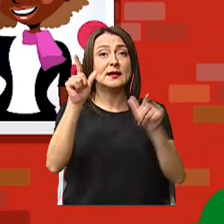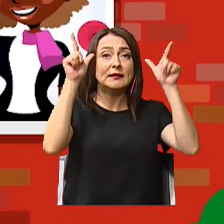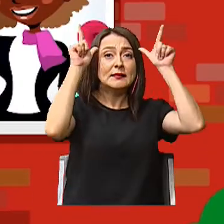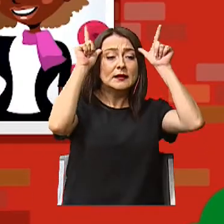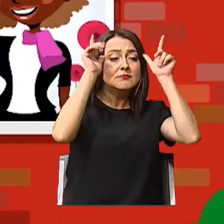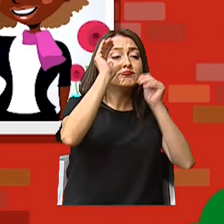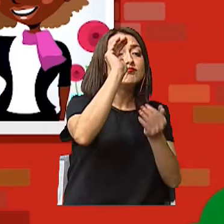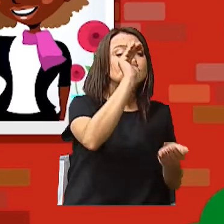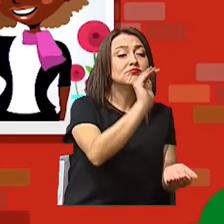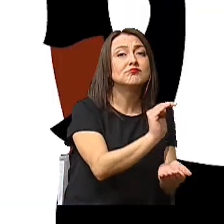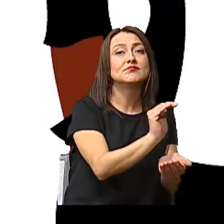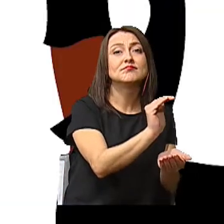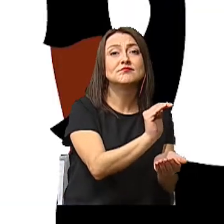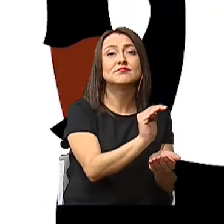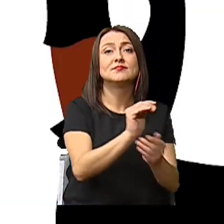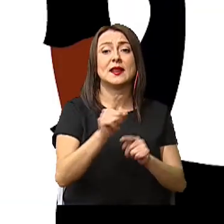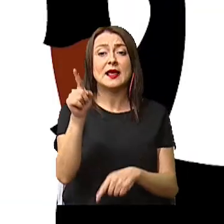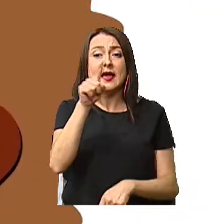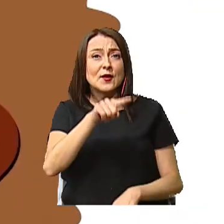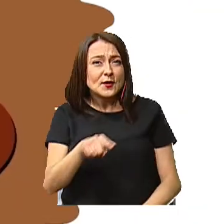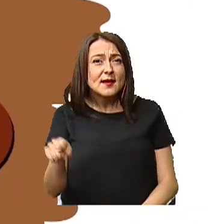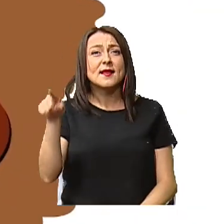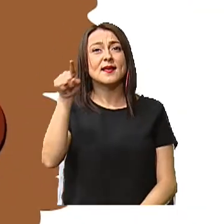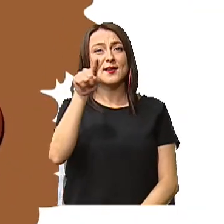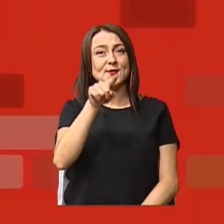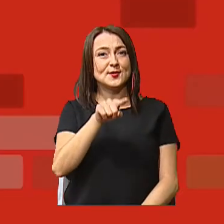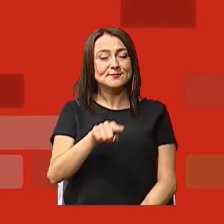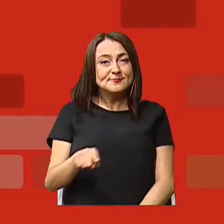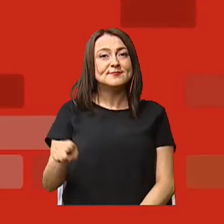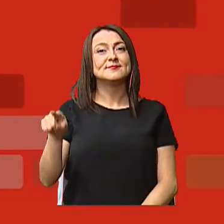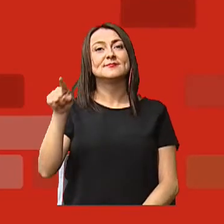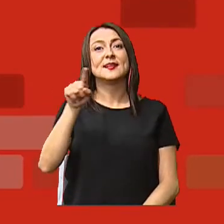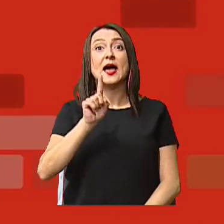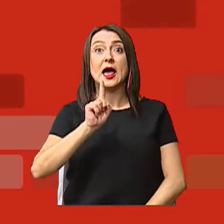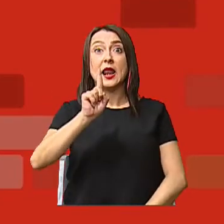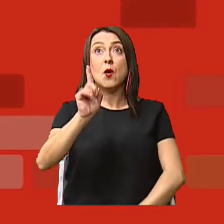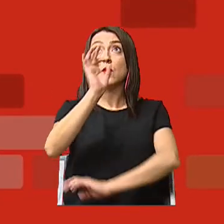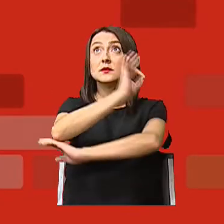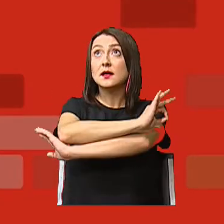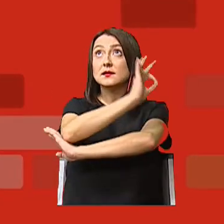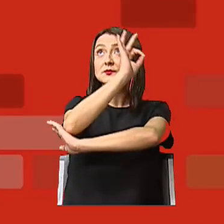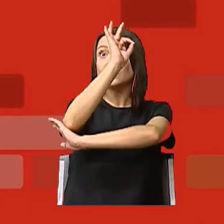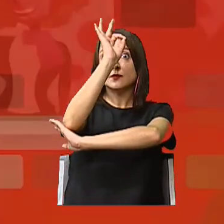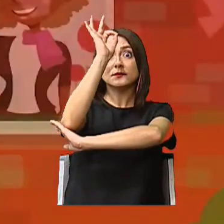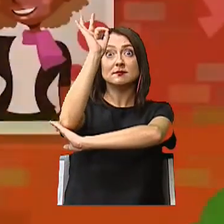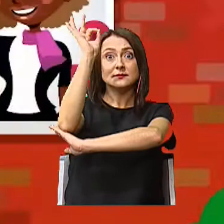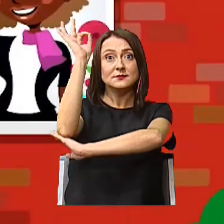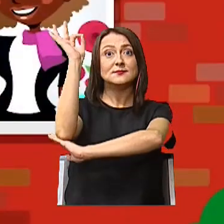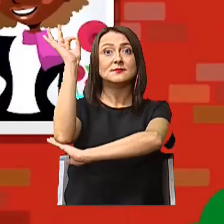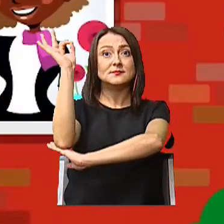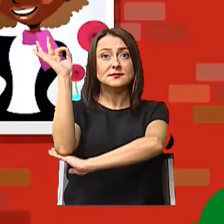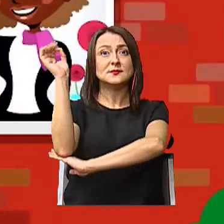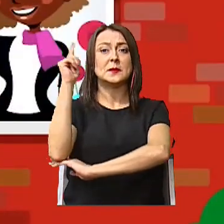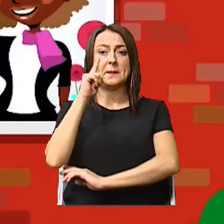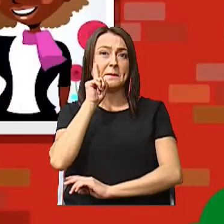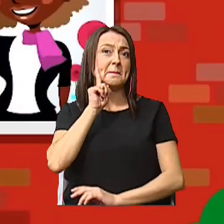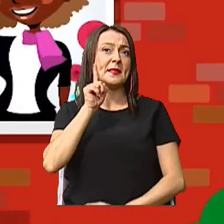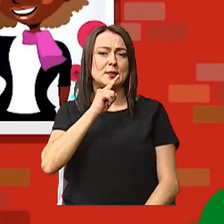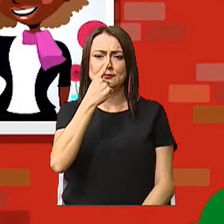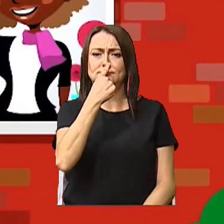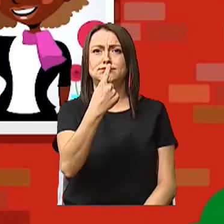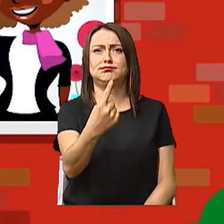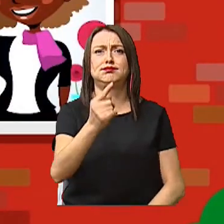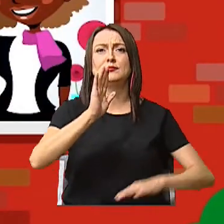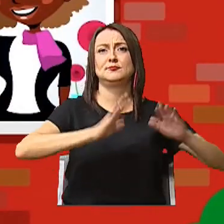una ternera Caracol, caracol, a la una sale el sol Sale el pinocho tocando